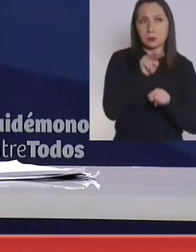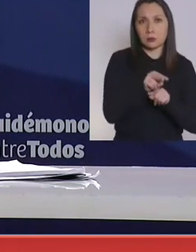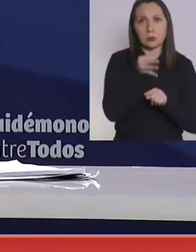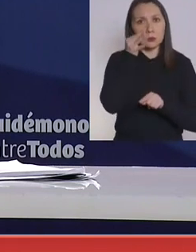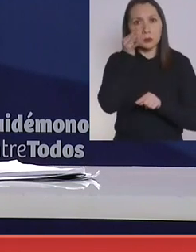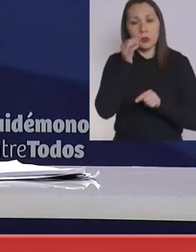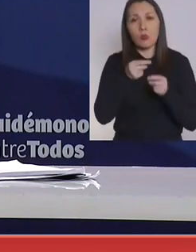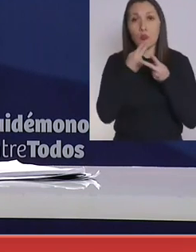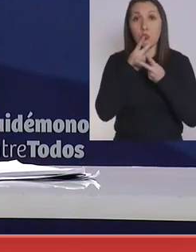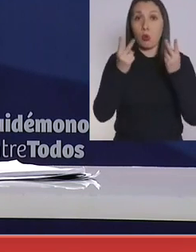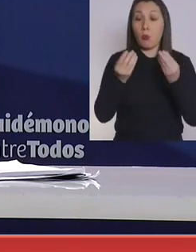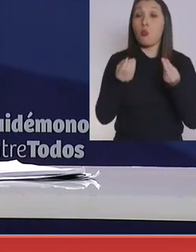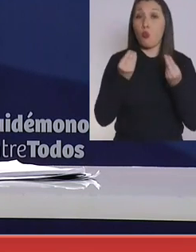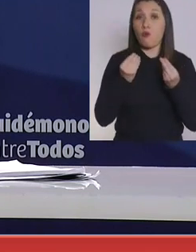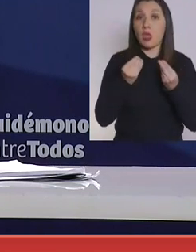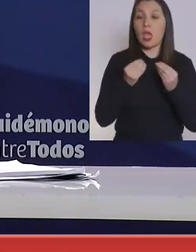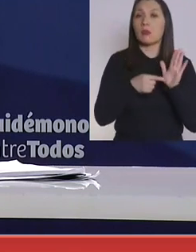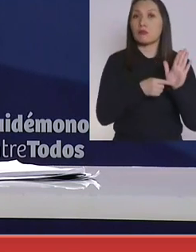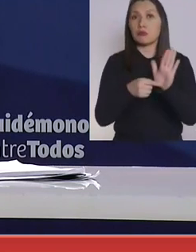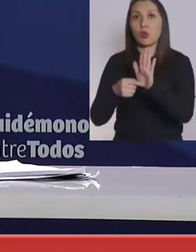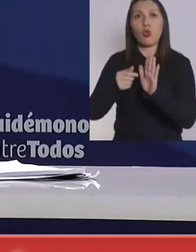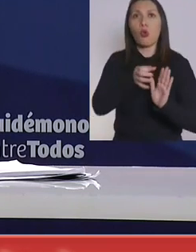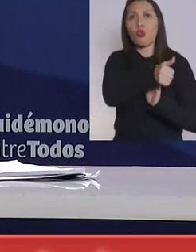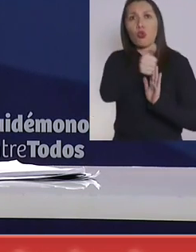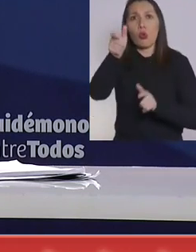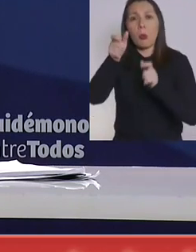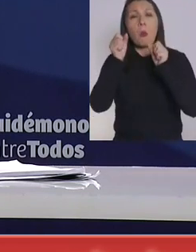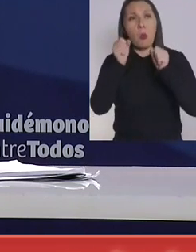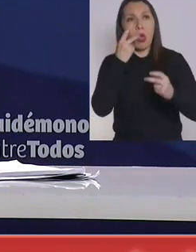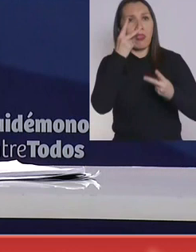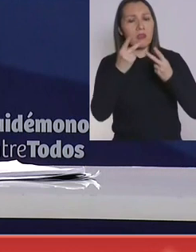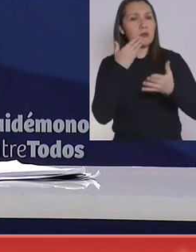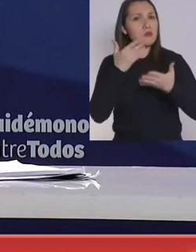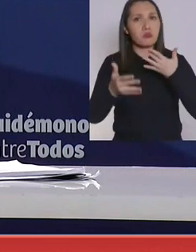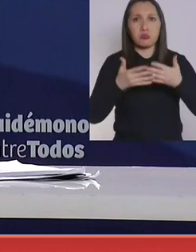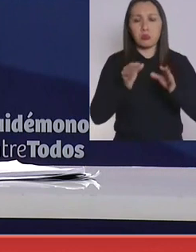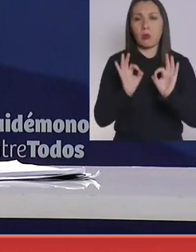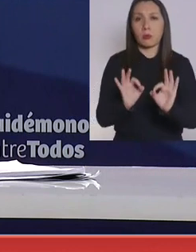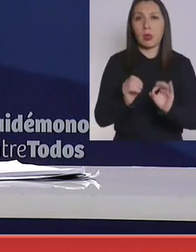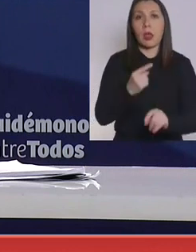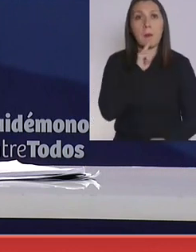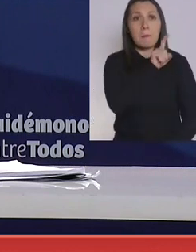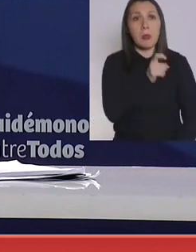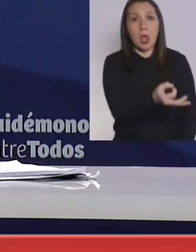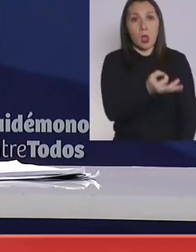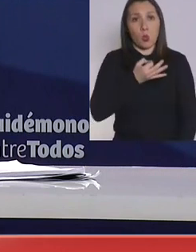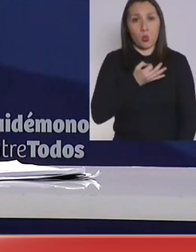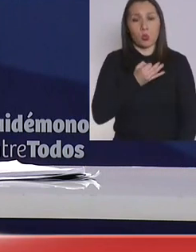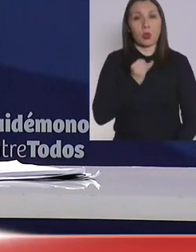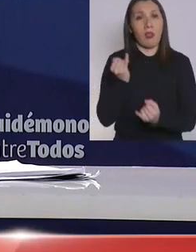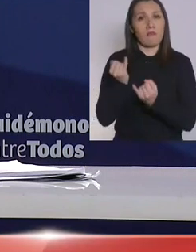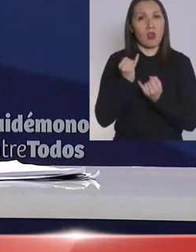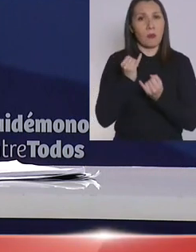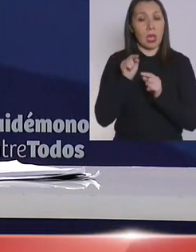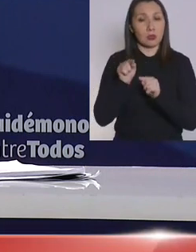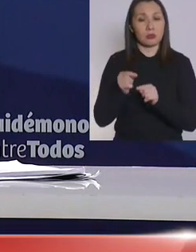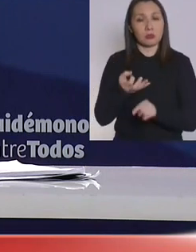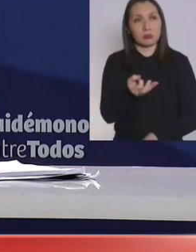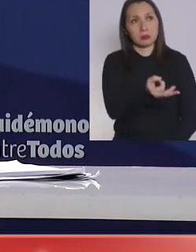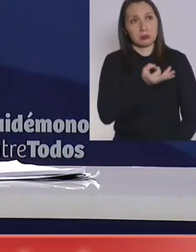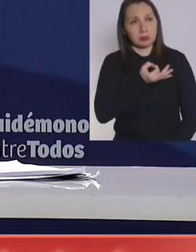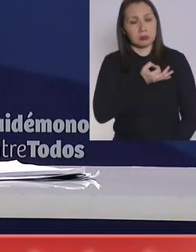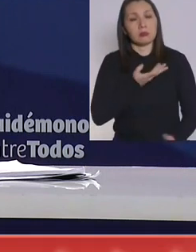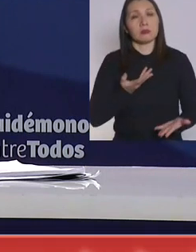públicamente y me parece muy bien, me parece muy bien que haya transparencia, me preguntó sobre este dato, sobre esta información